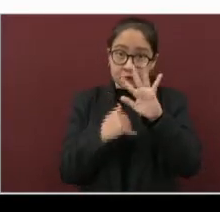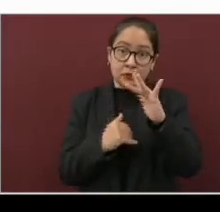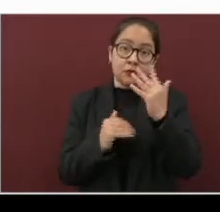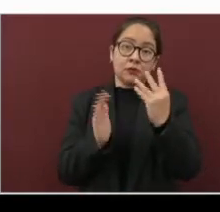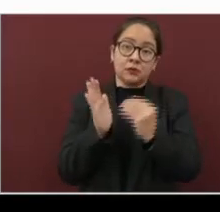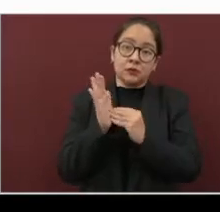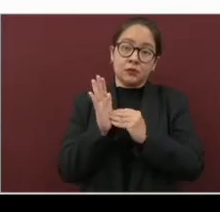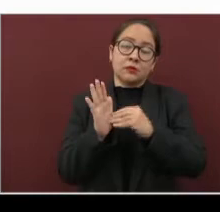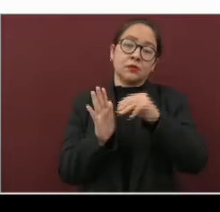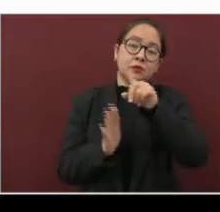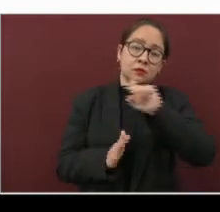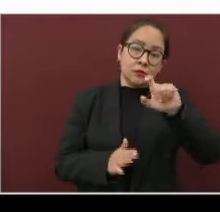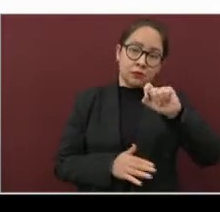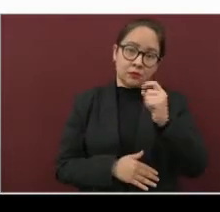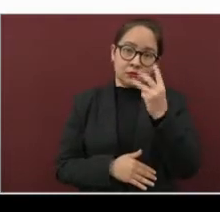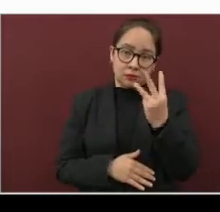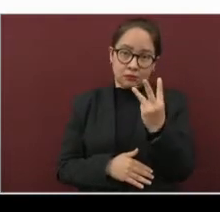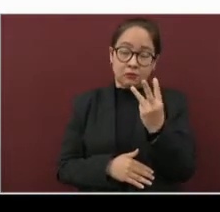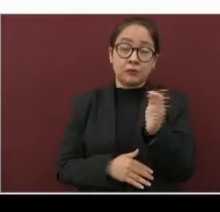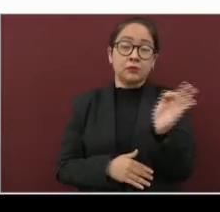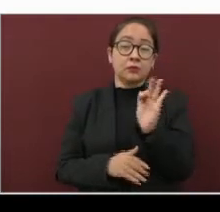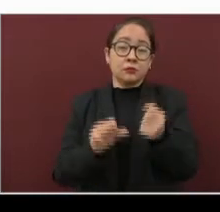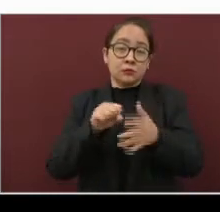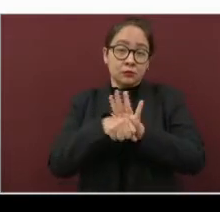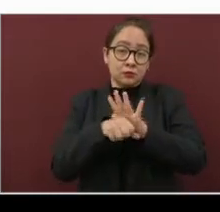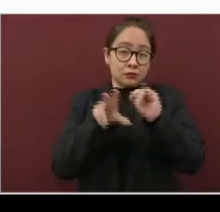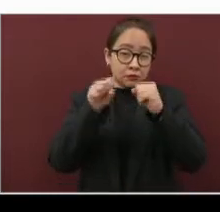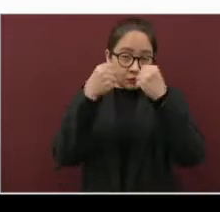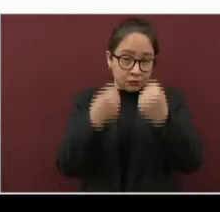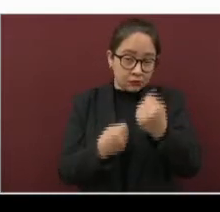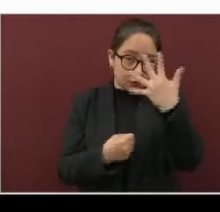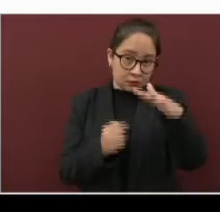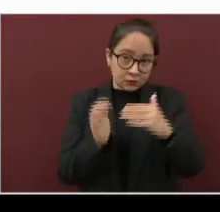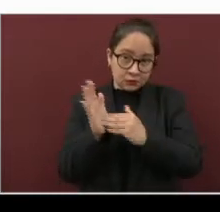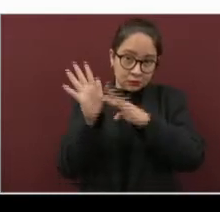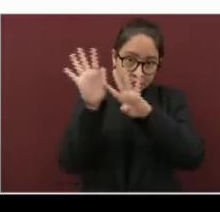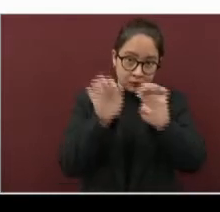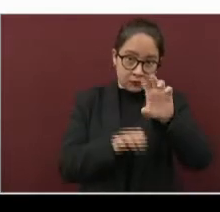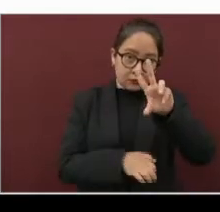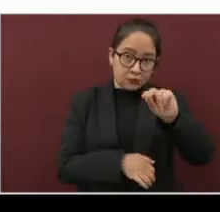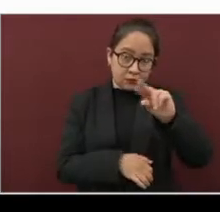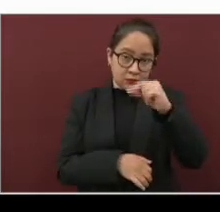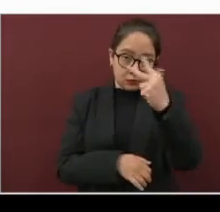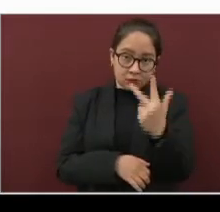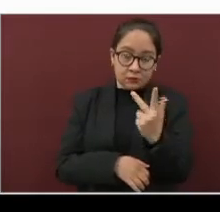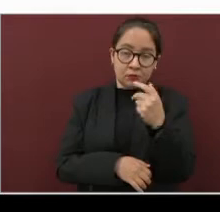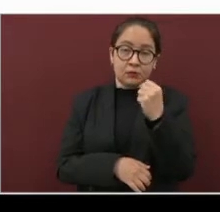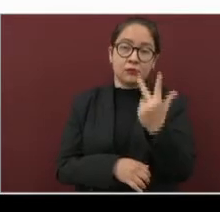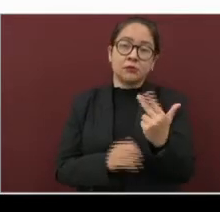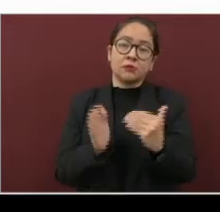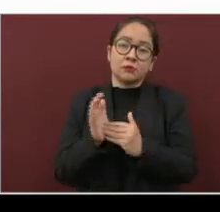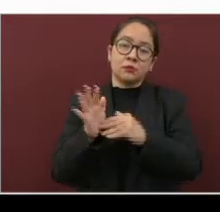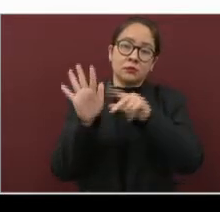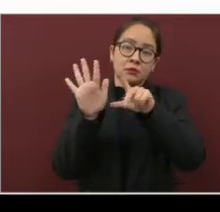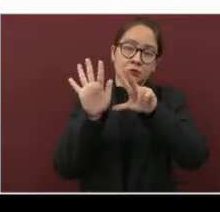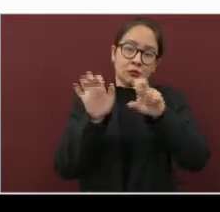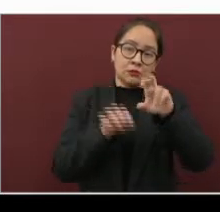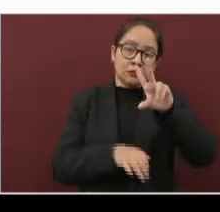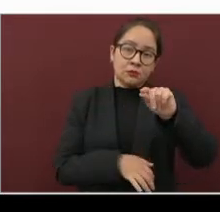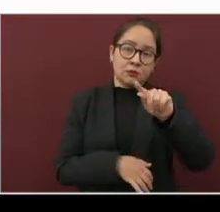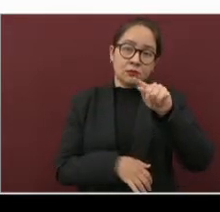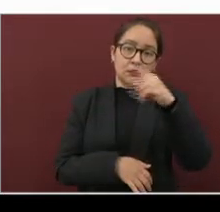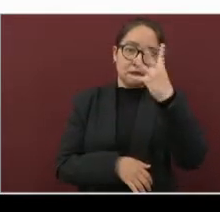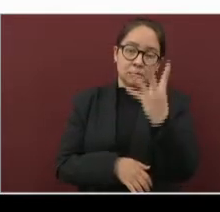,123. Sospechosos, 10,988. Y 8,874 enfermos han